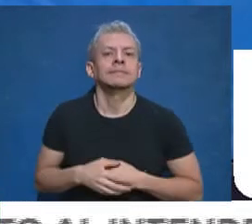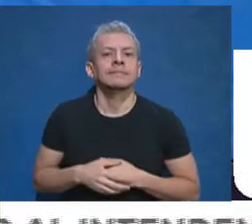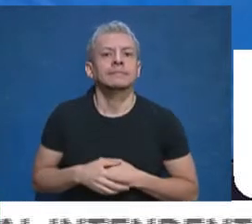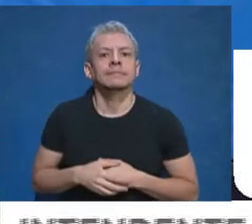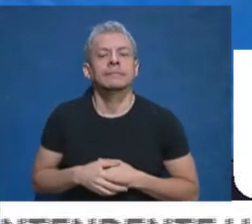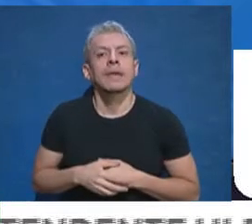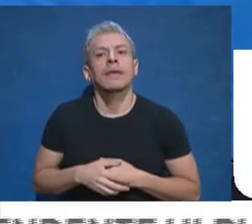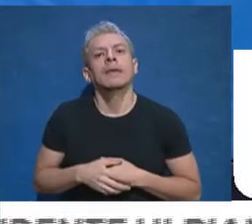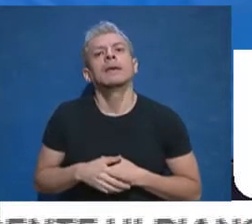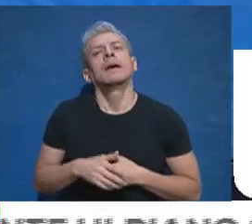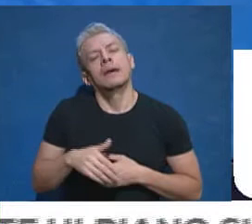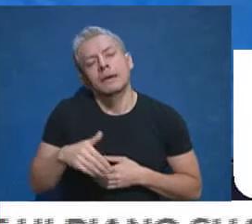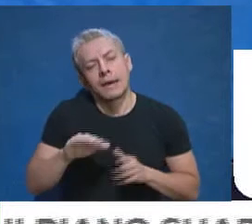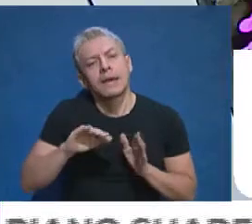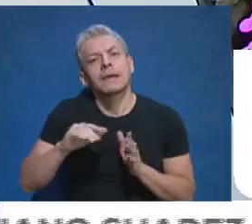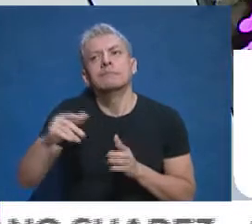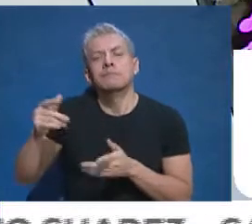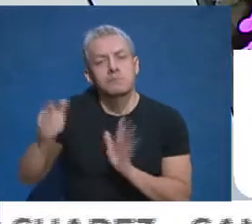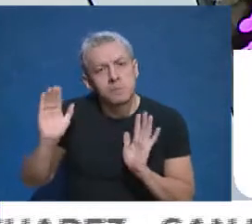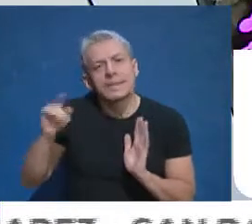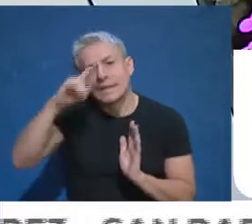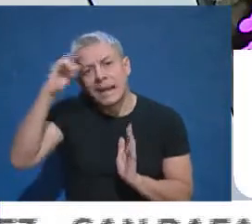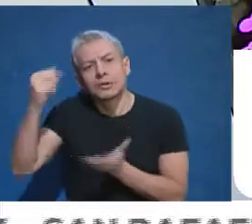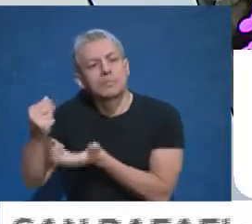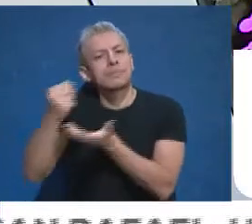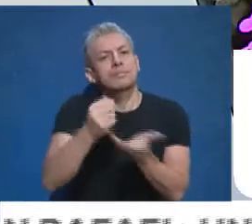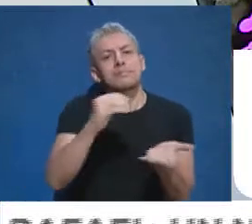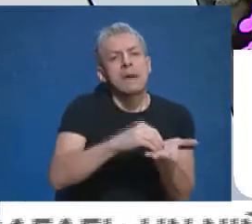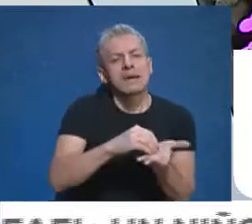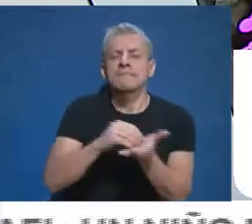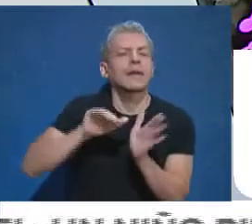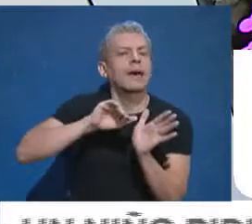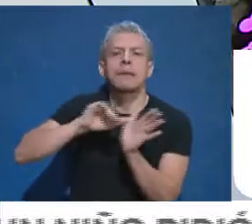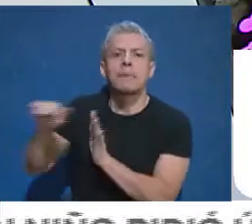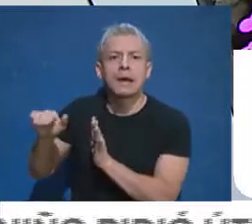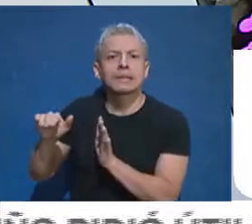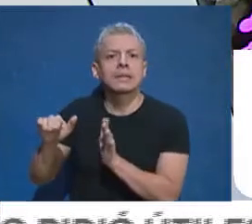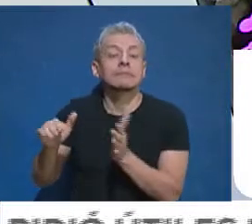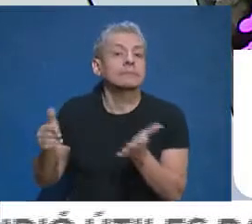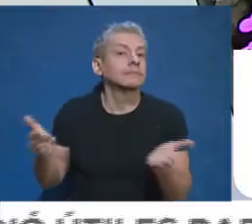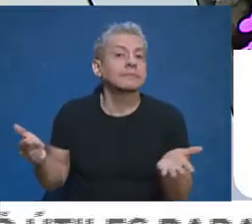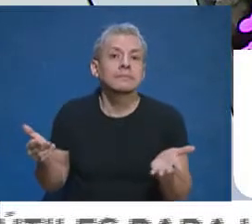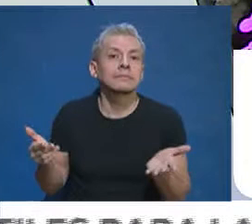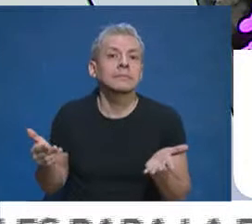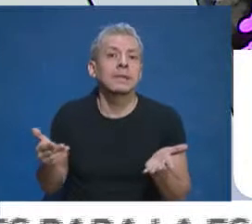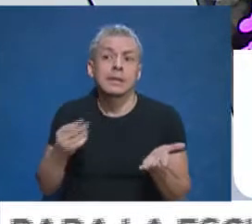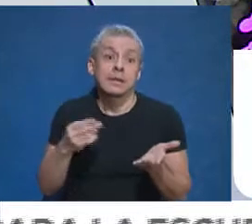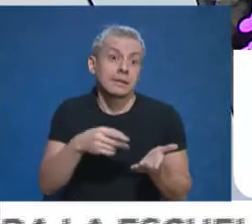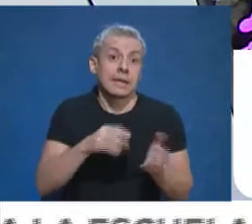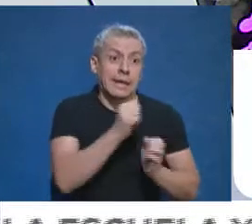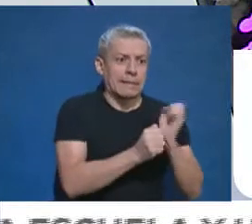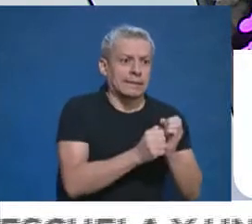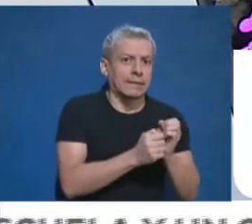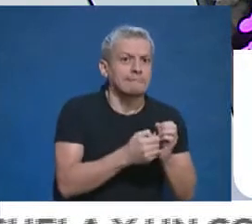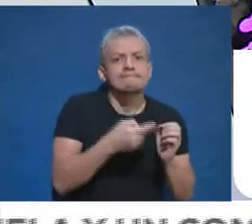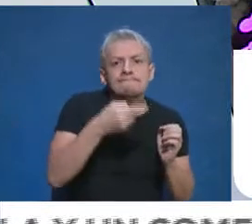existir, está lo otro, concretamente, que es la posibilidad de no pagar una serie de impuestos. Entre ellos,